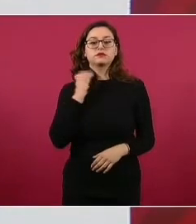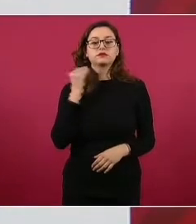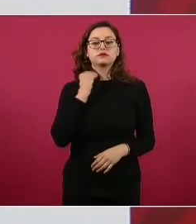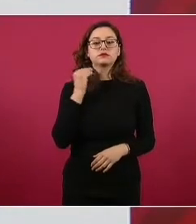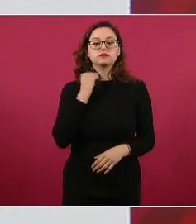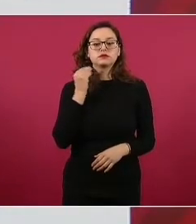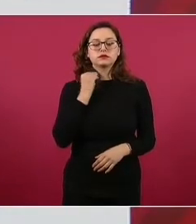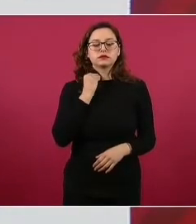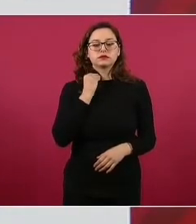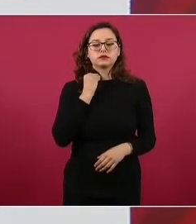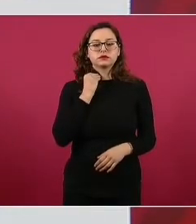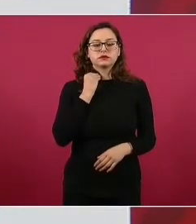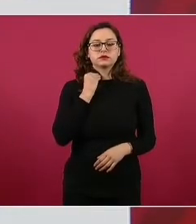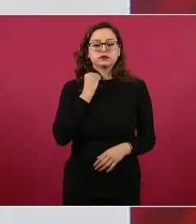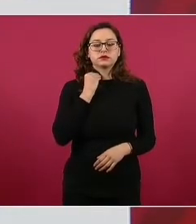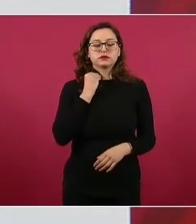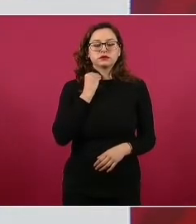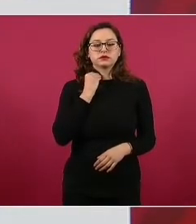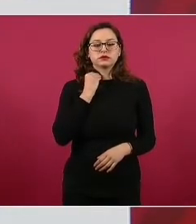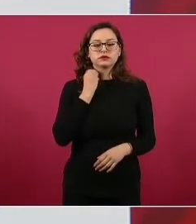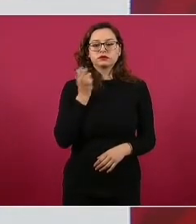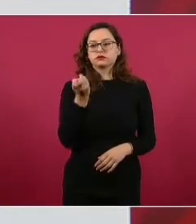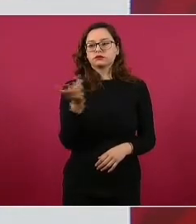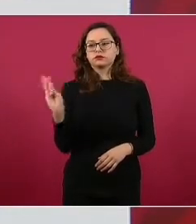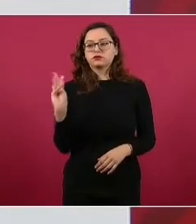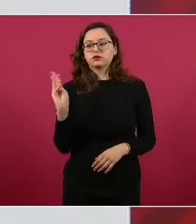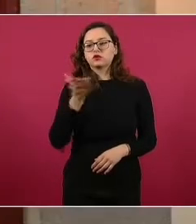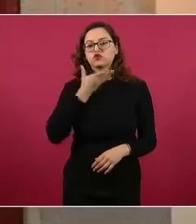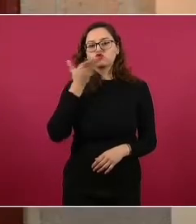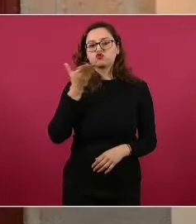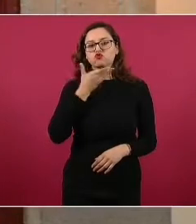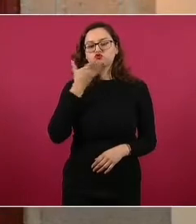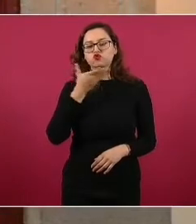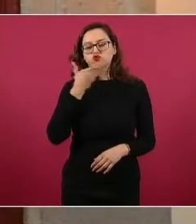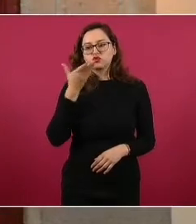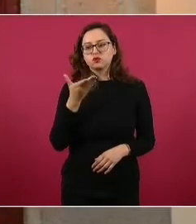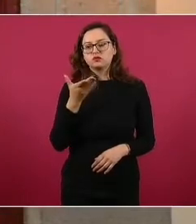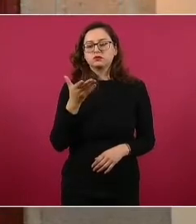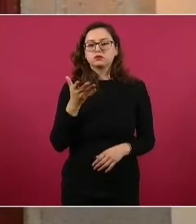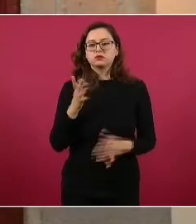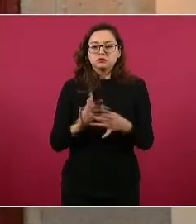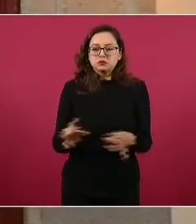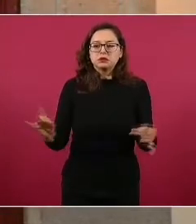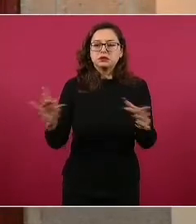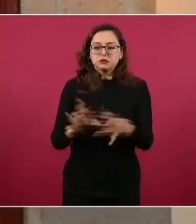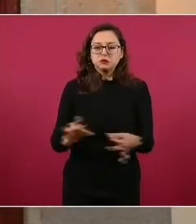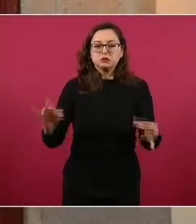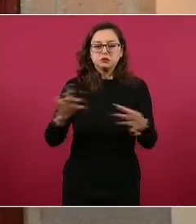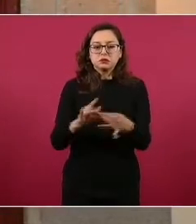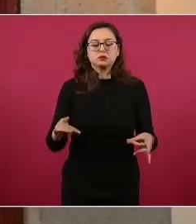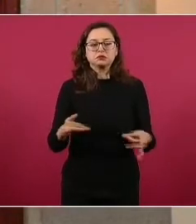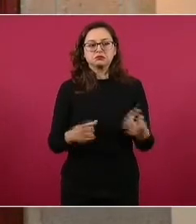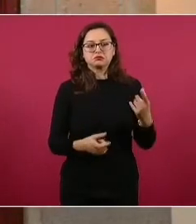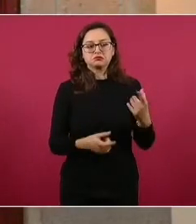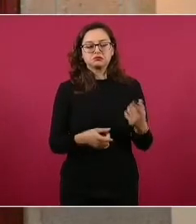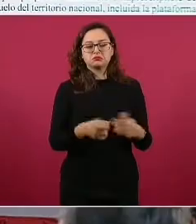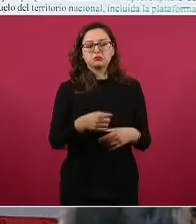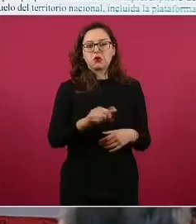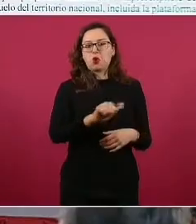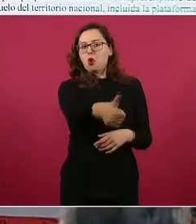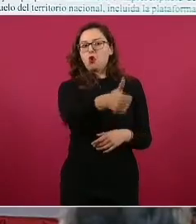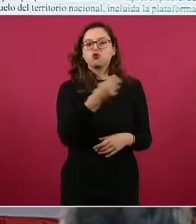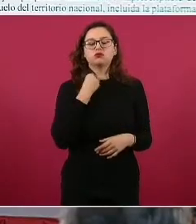no entiende o no quiere entender,